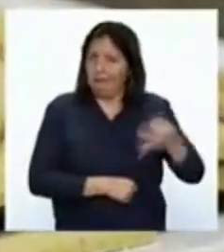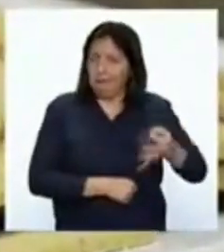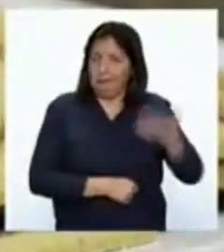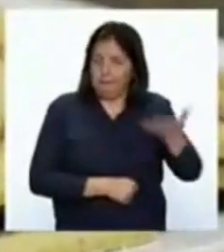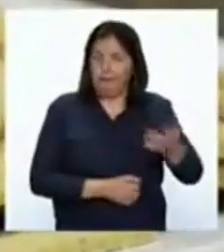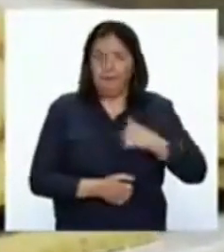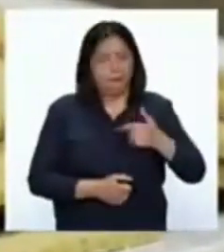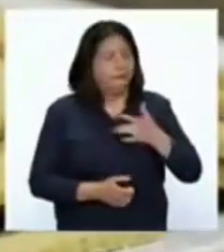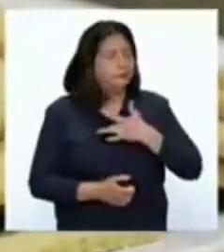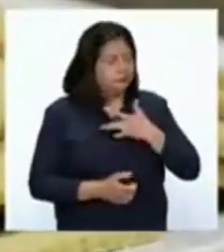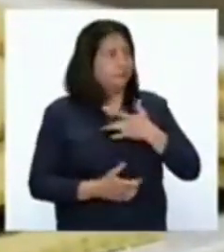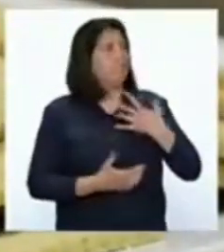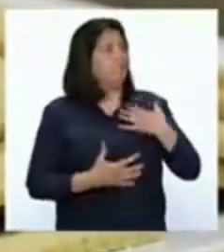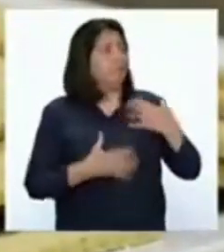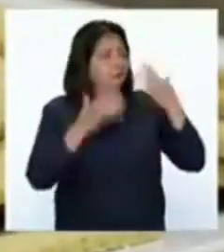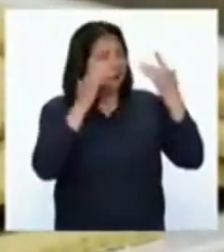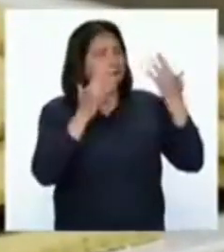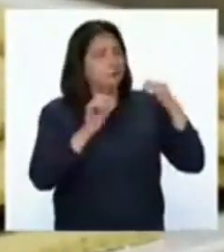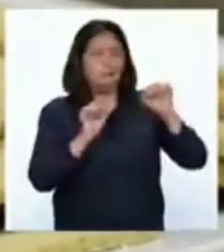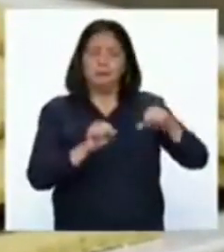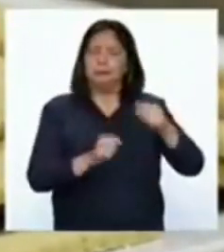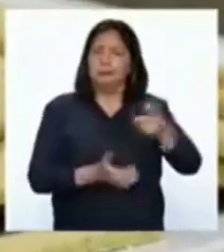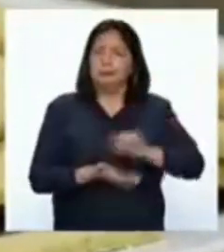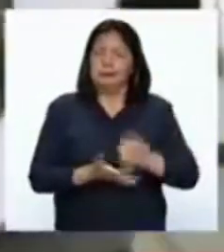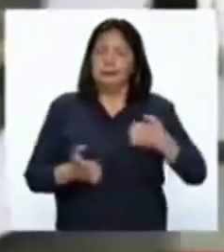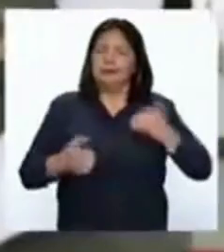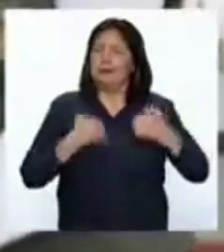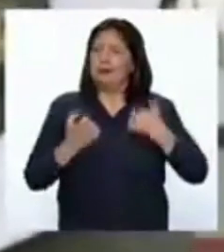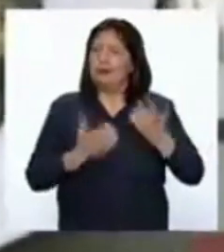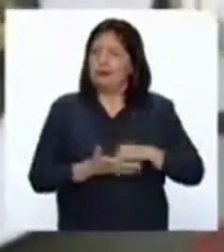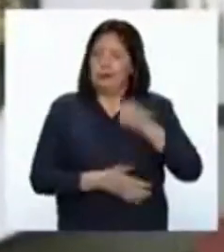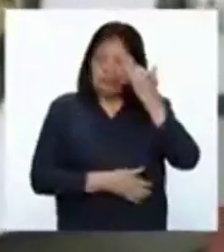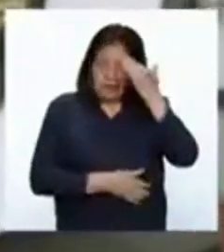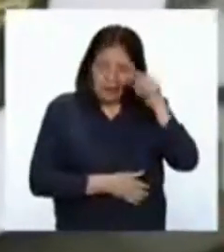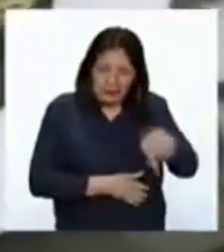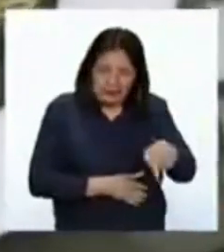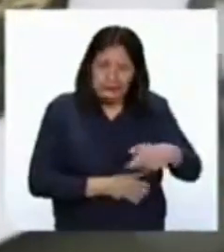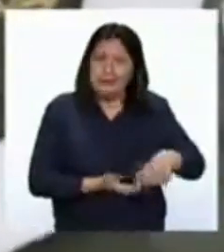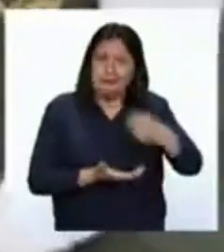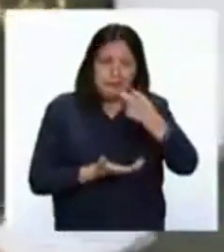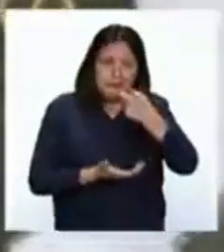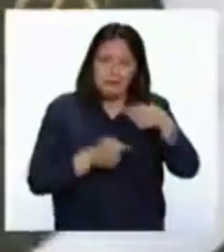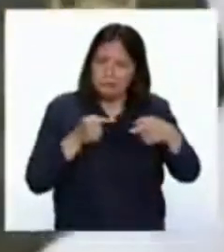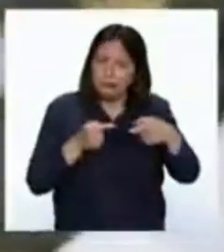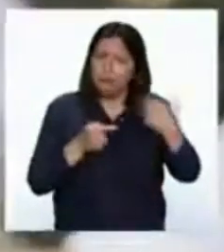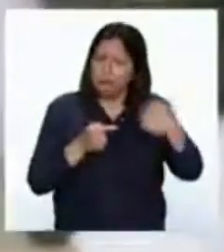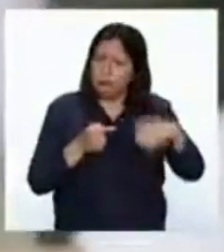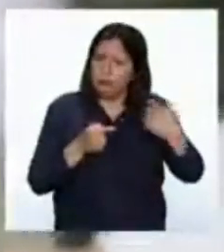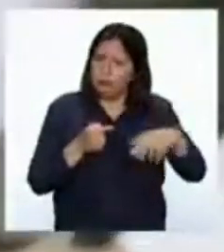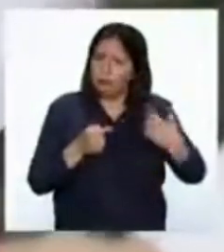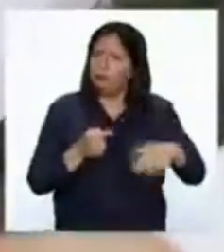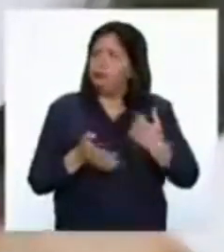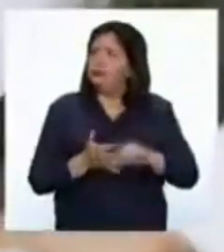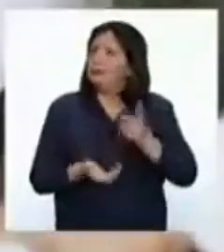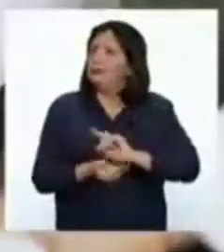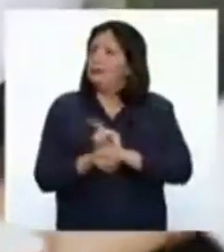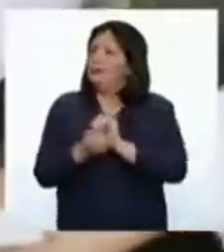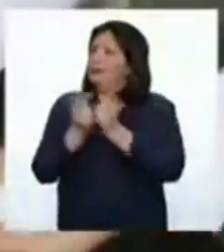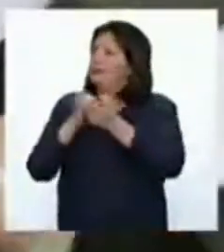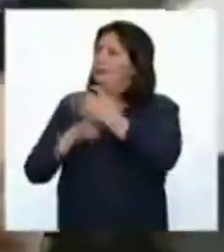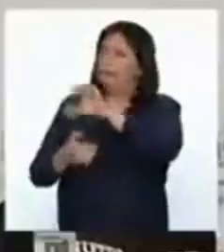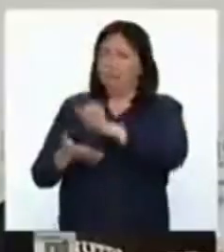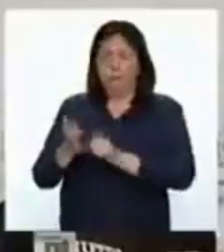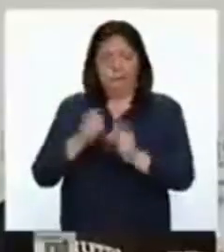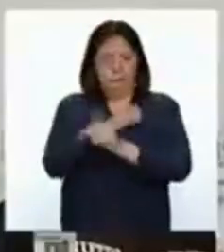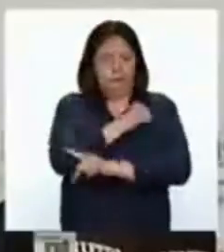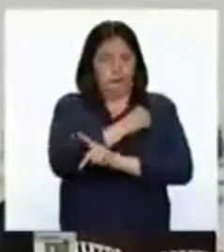me llena de esperanza y me llena de emoción saber que este producto puede revolucionar un país.